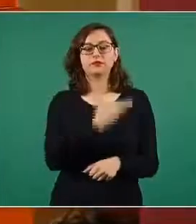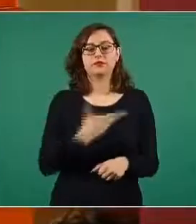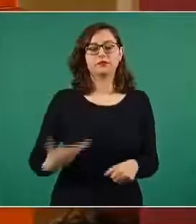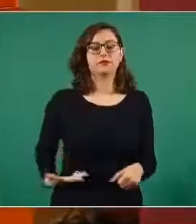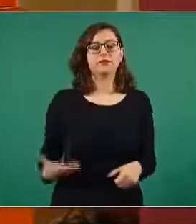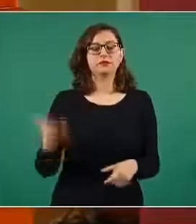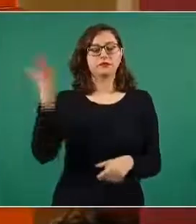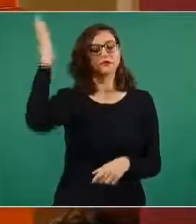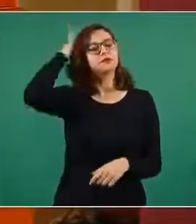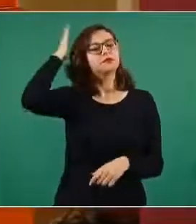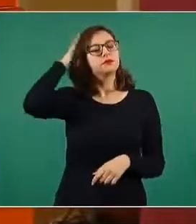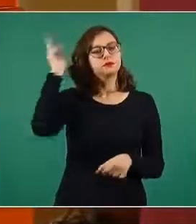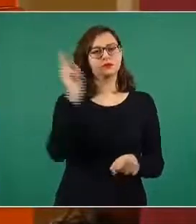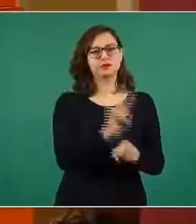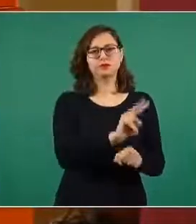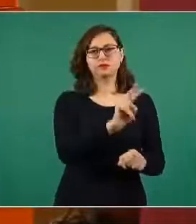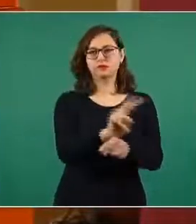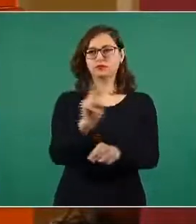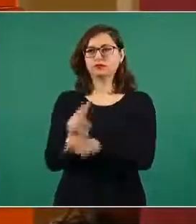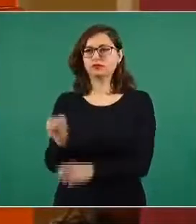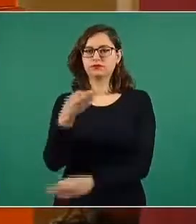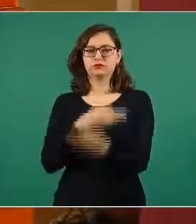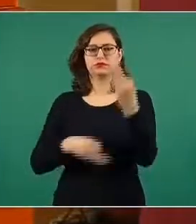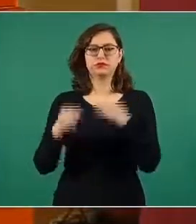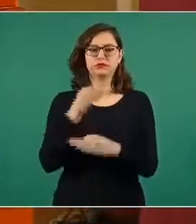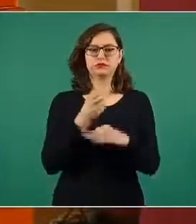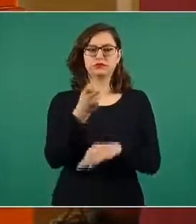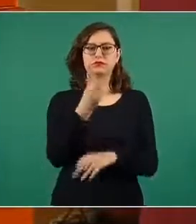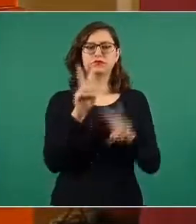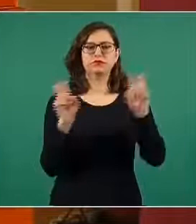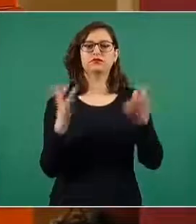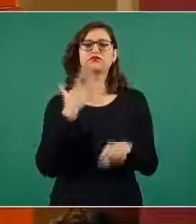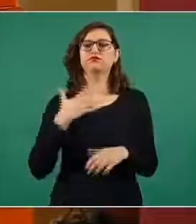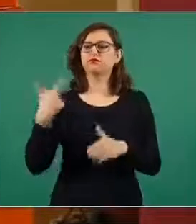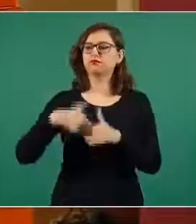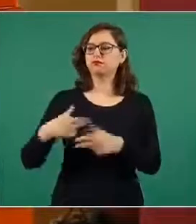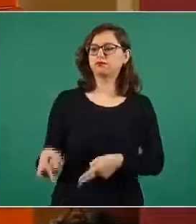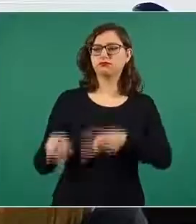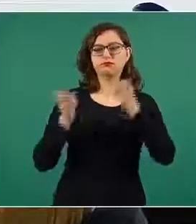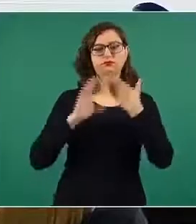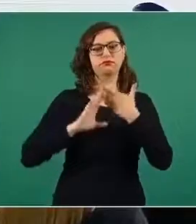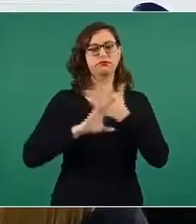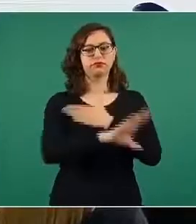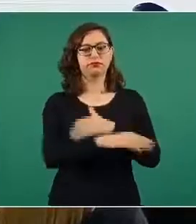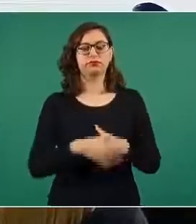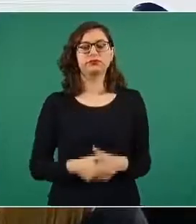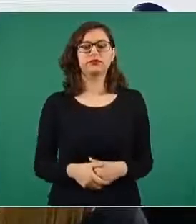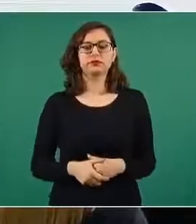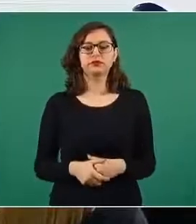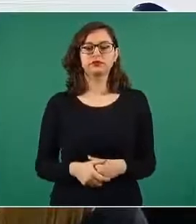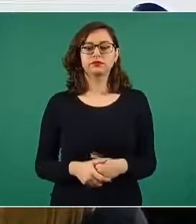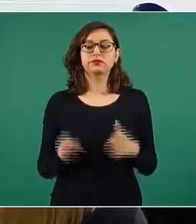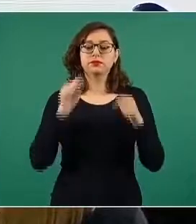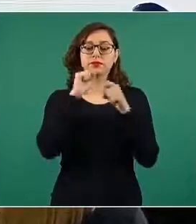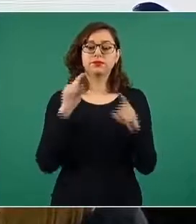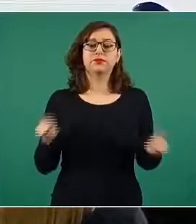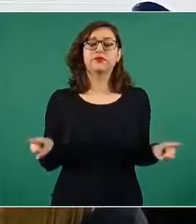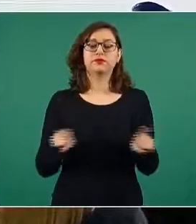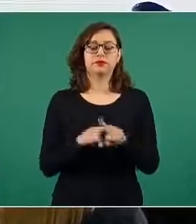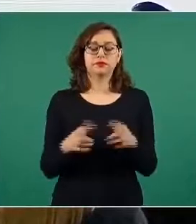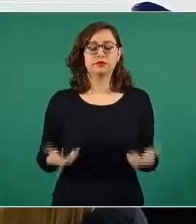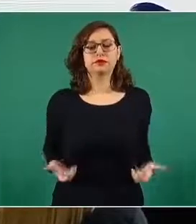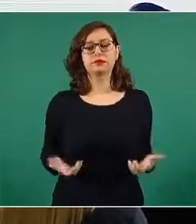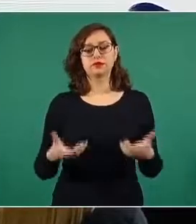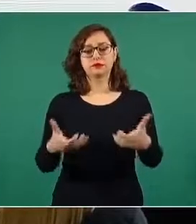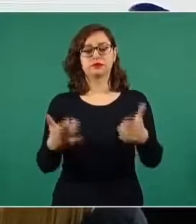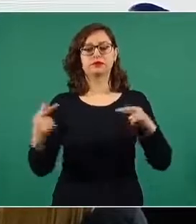mesas para abatir este delito. Adelante. Y en la prevención de toma de casetas también